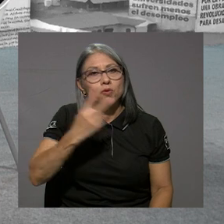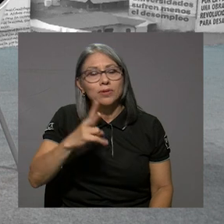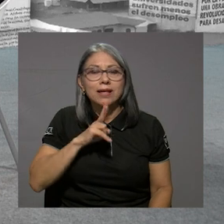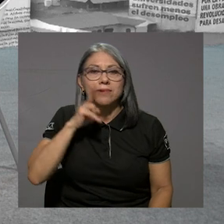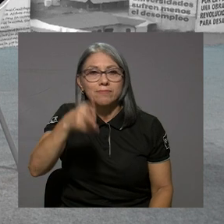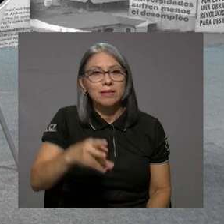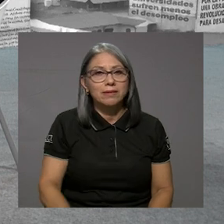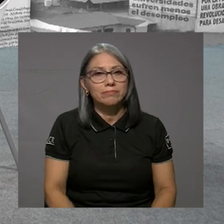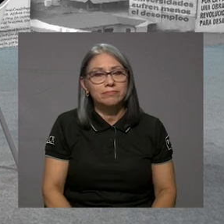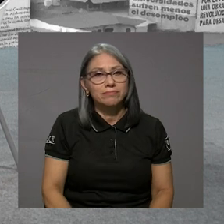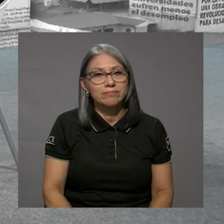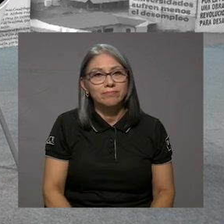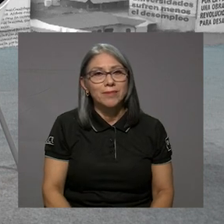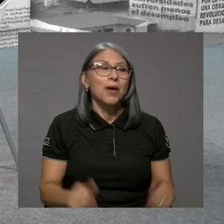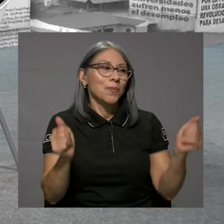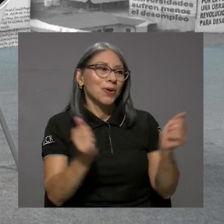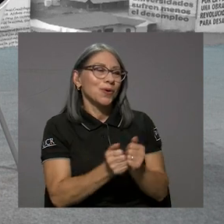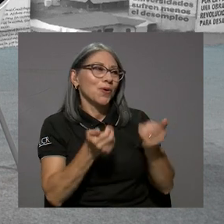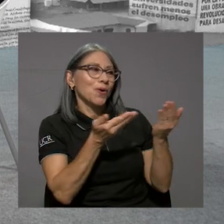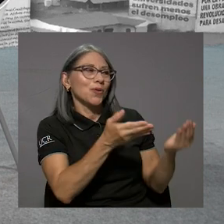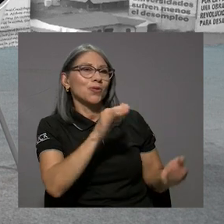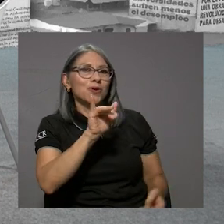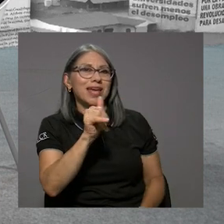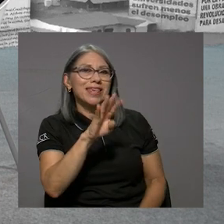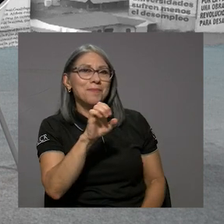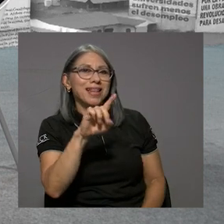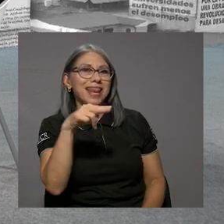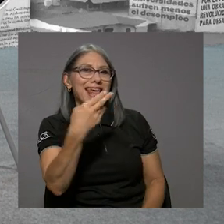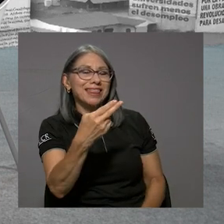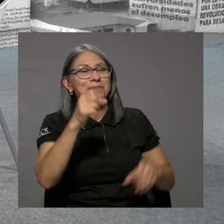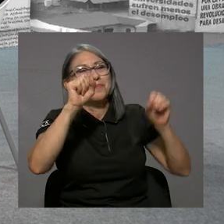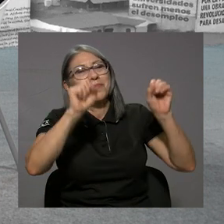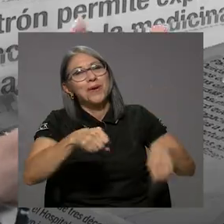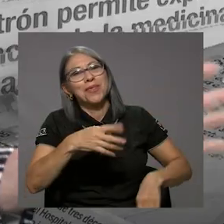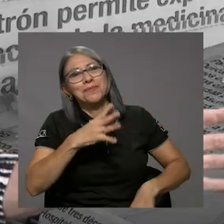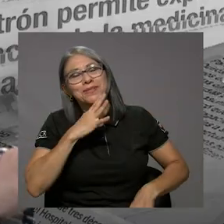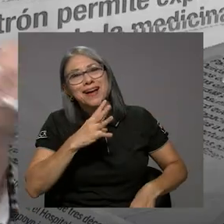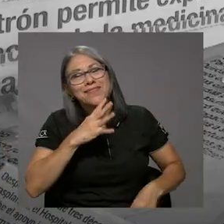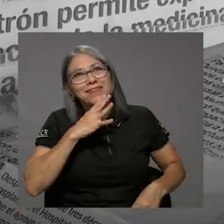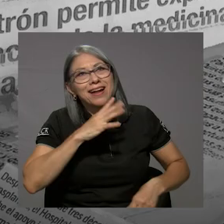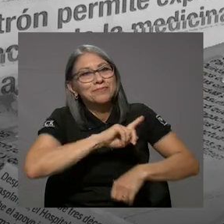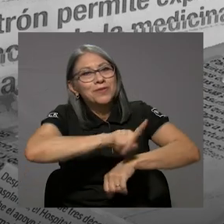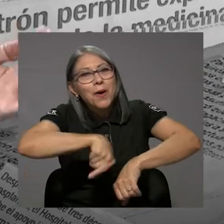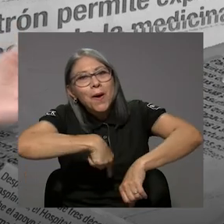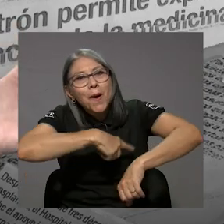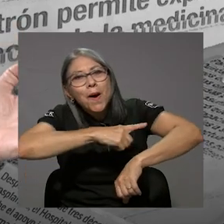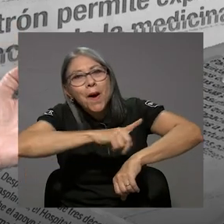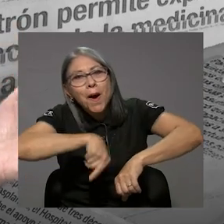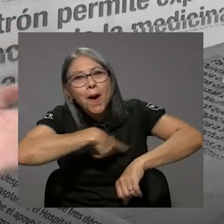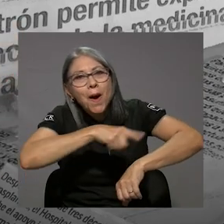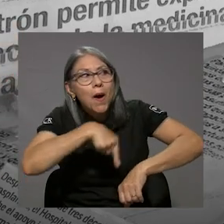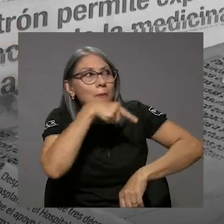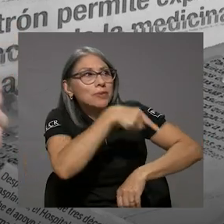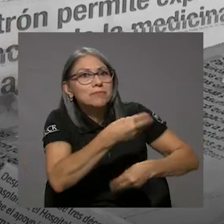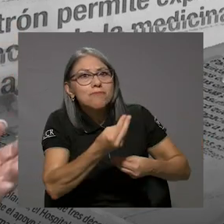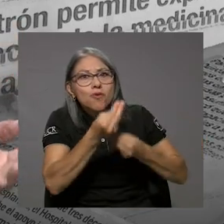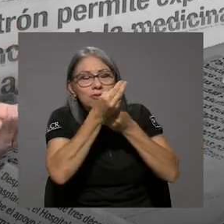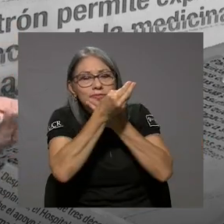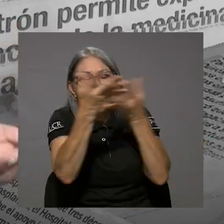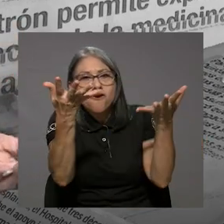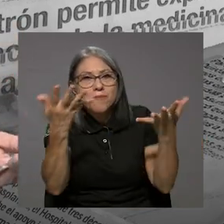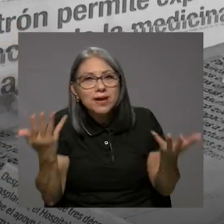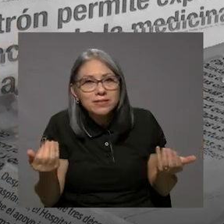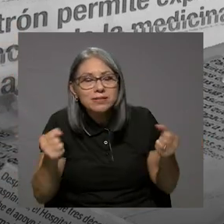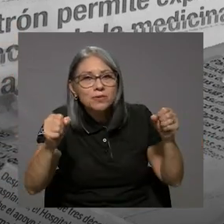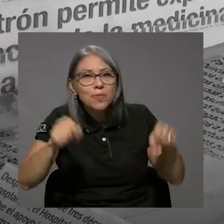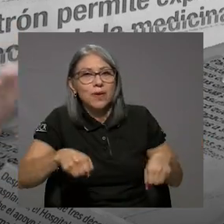realmente. Bueno, con doña Yamilet podemos hablar realmente horas de horas porque tiene mucha información